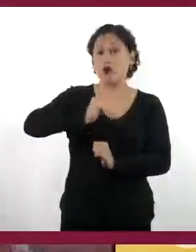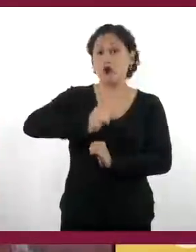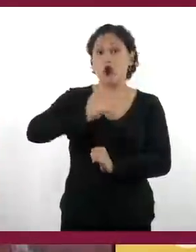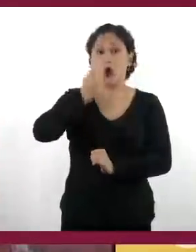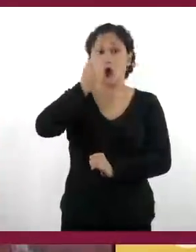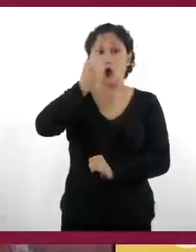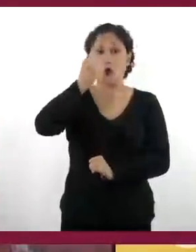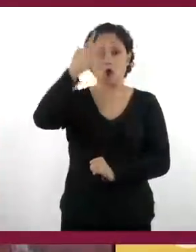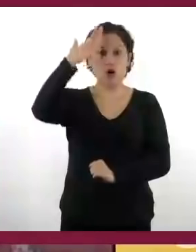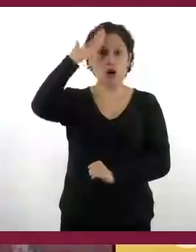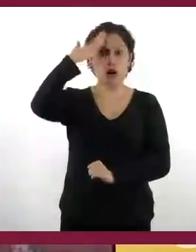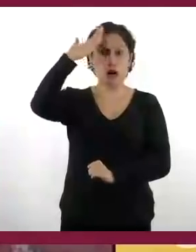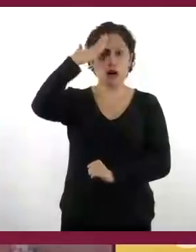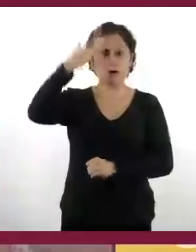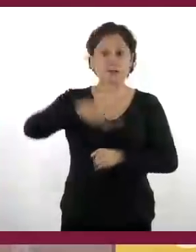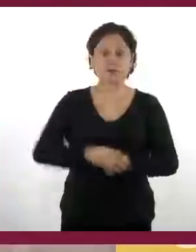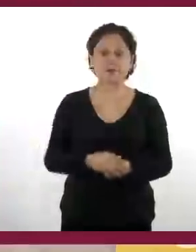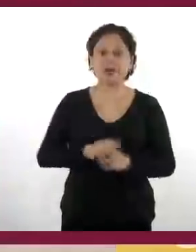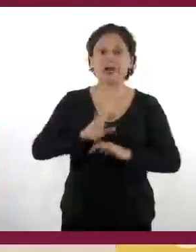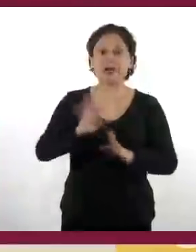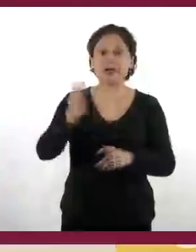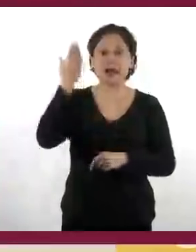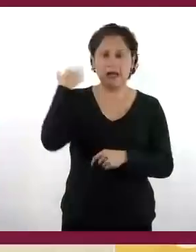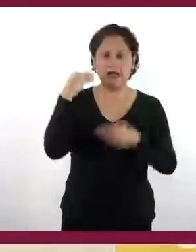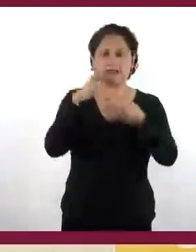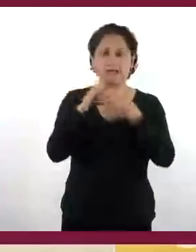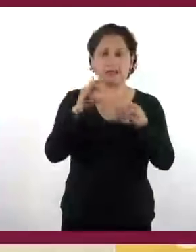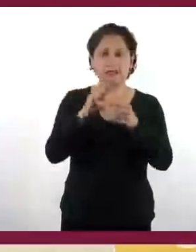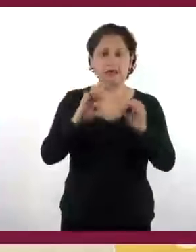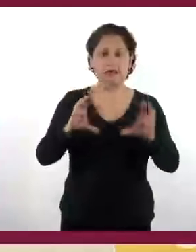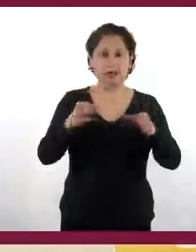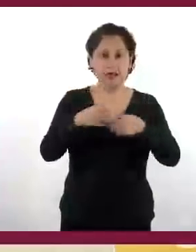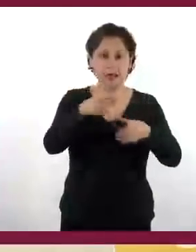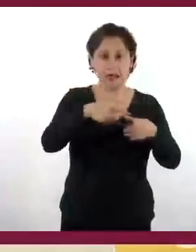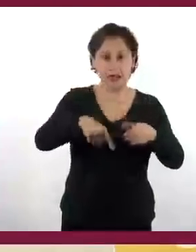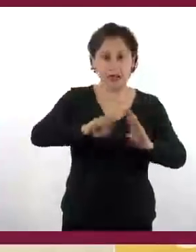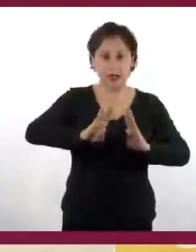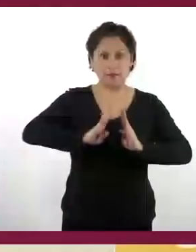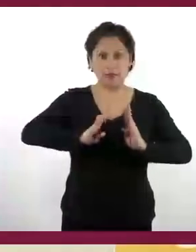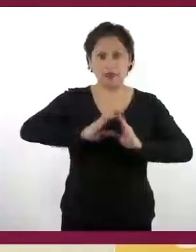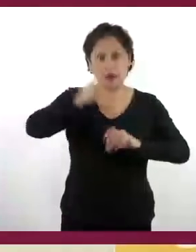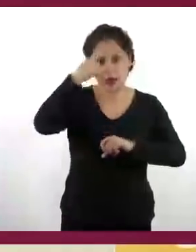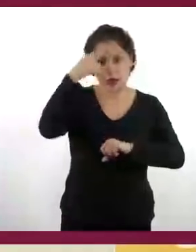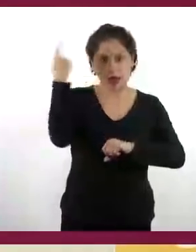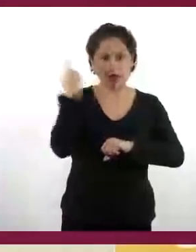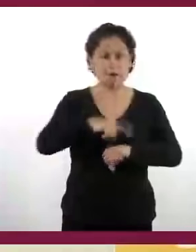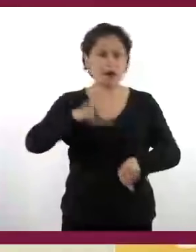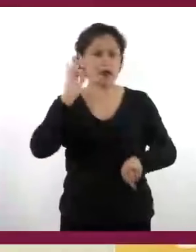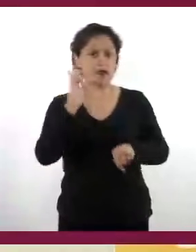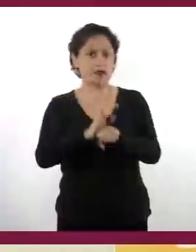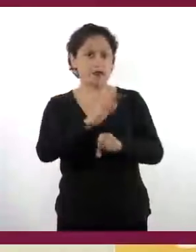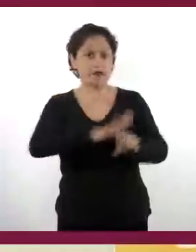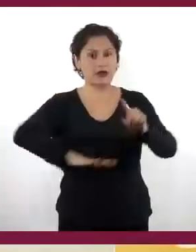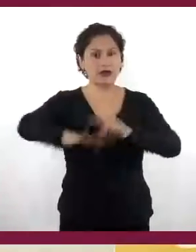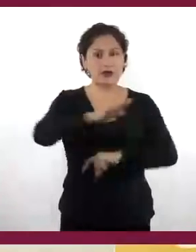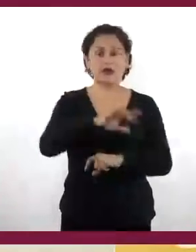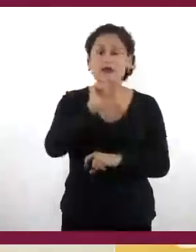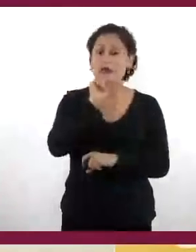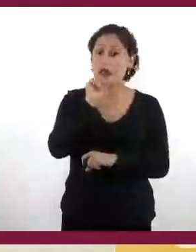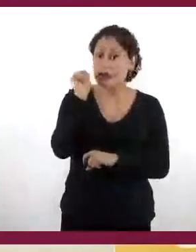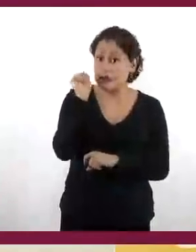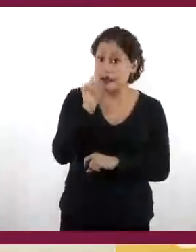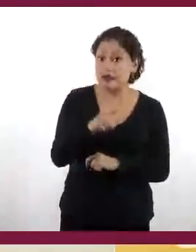Habíamos dicho ya que estos núcleos militares que estaban dispuestos para la defensa de la población y sobre todo del